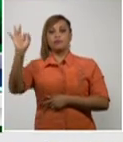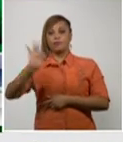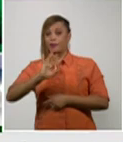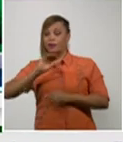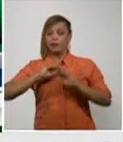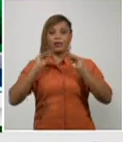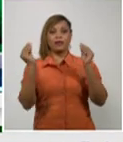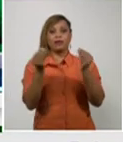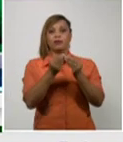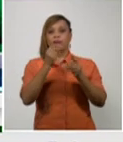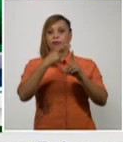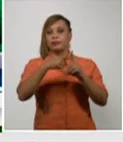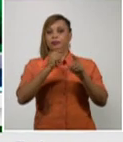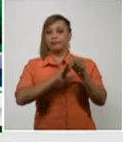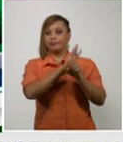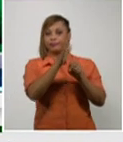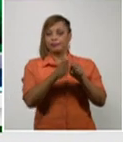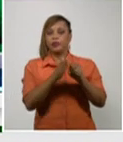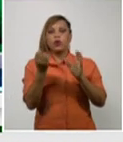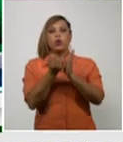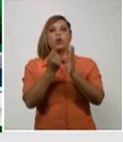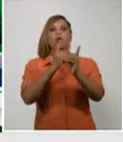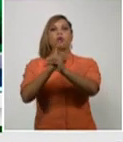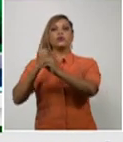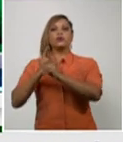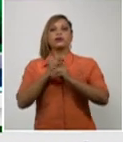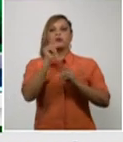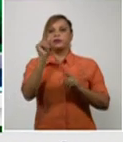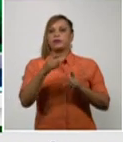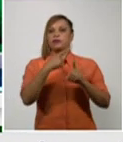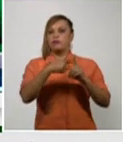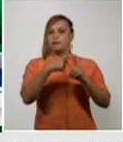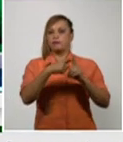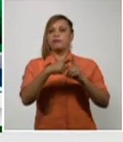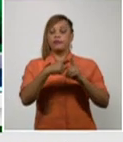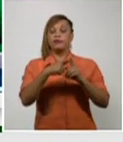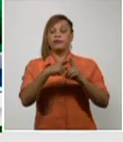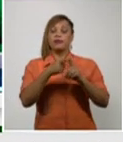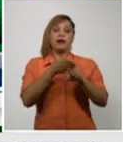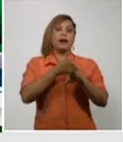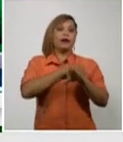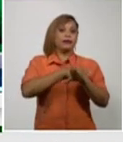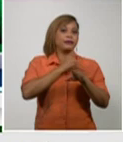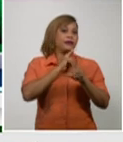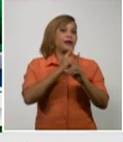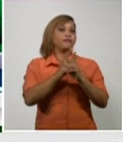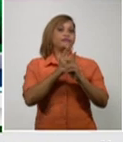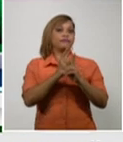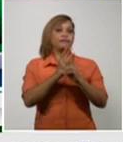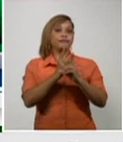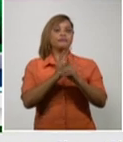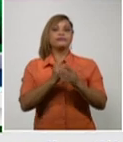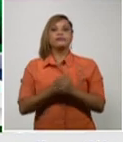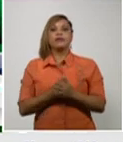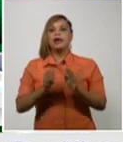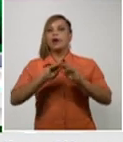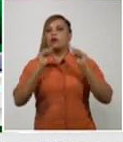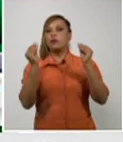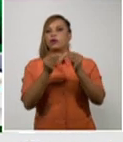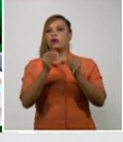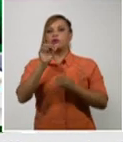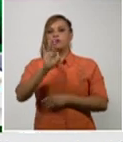los diagnosticados contactos de casos confirmados ya previamente en el acumulado es el 88